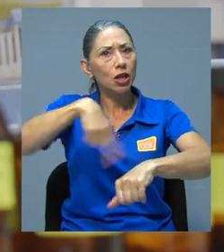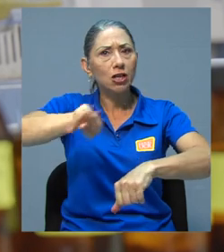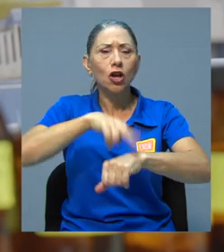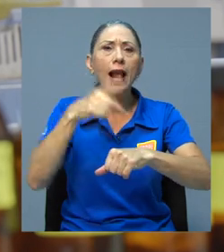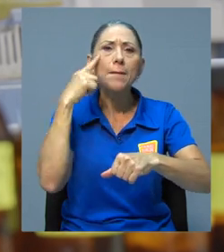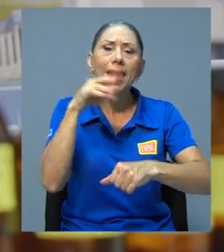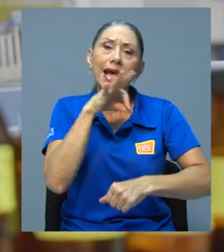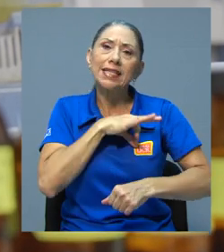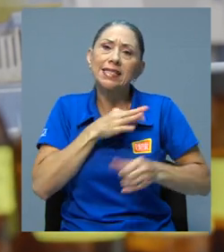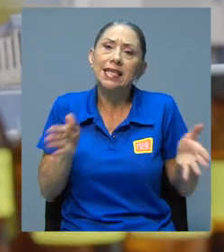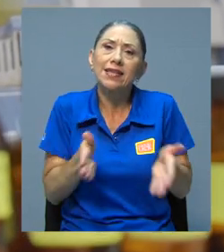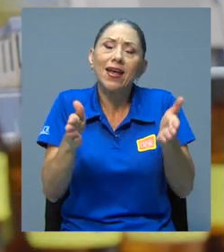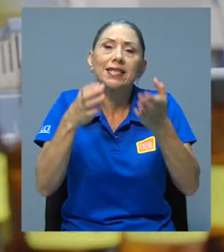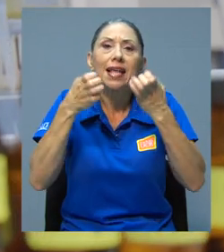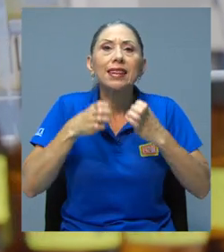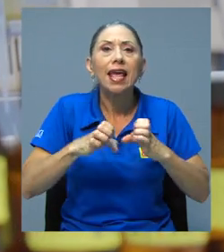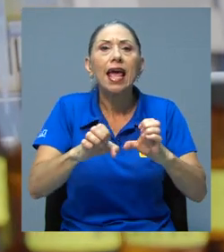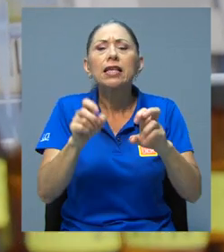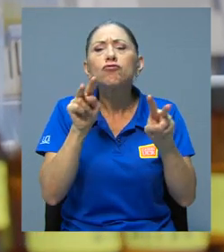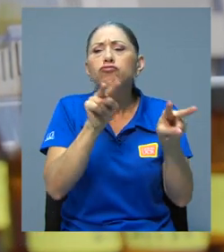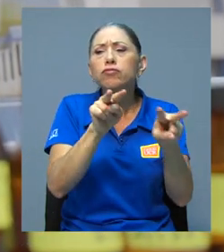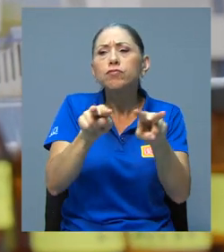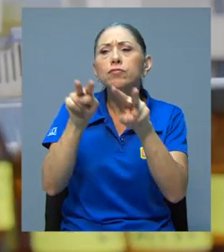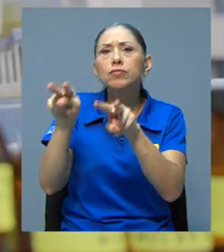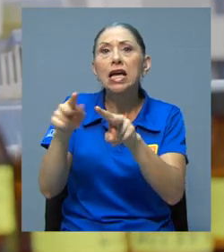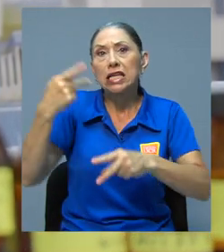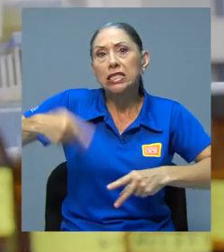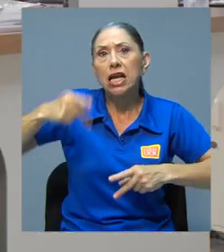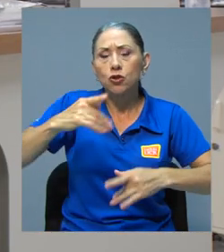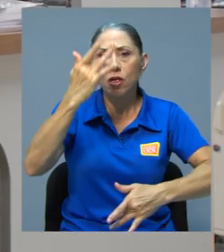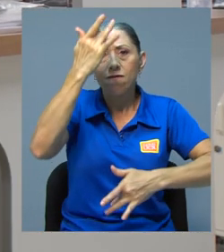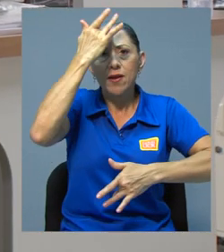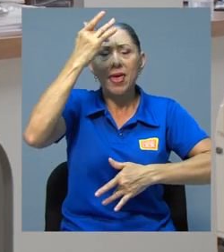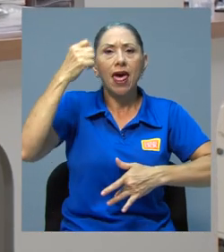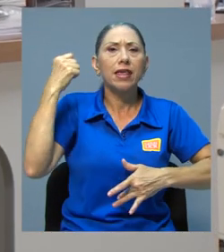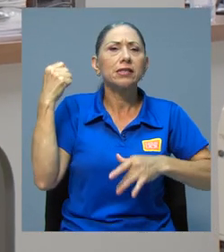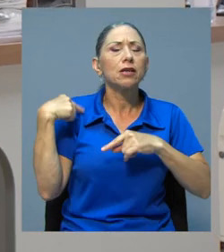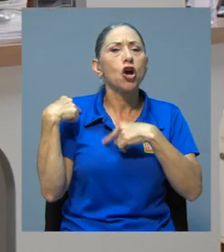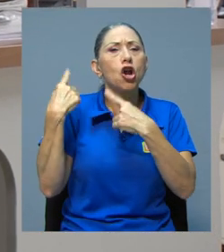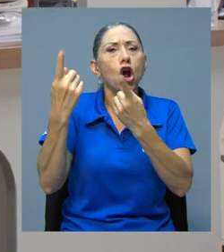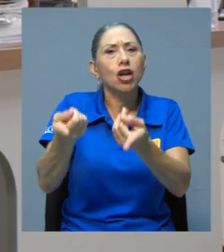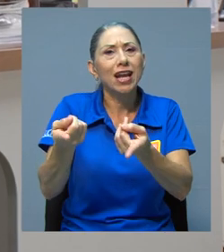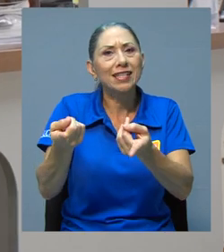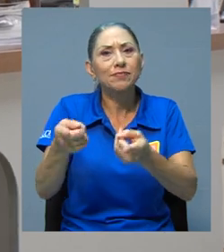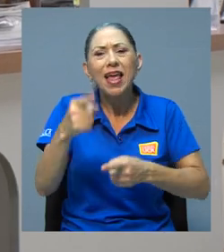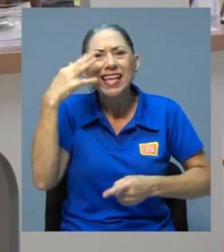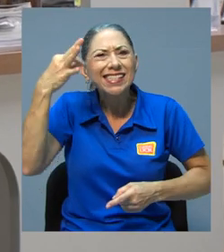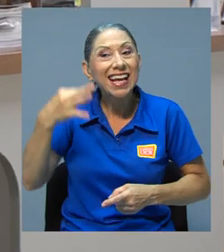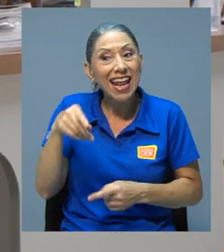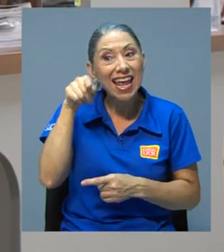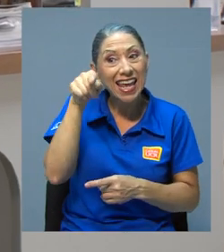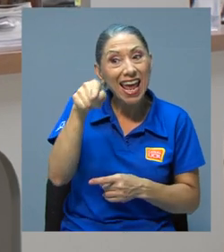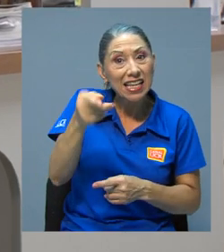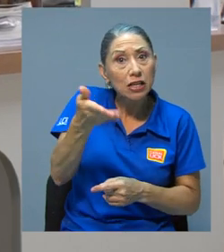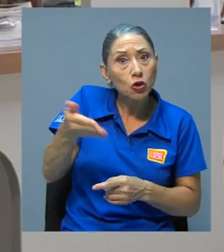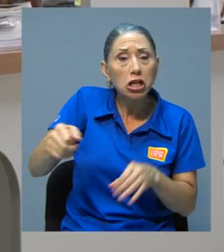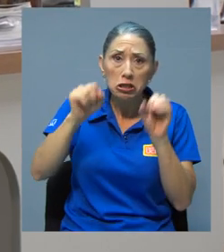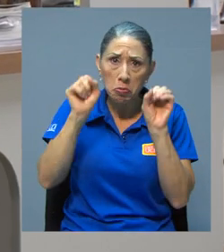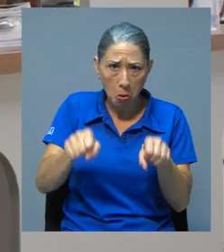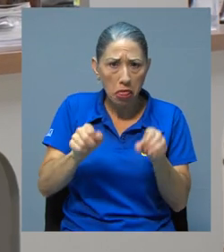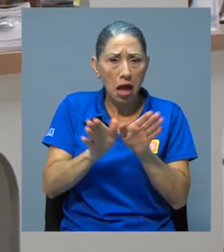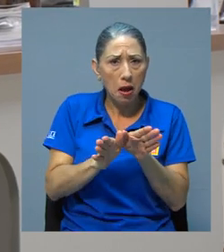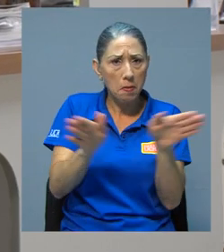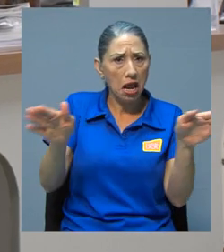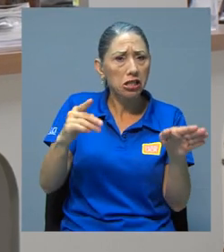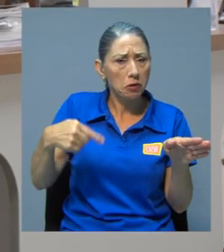incentivar estrategias de monitoreo del riesgo de enfermedades crónicas. Las científicas esperan que este tipo de valoración pueda ampliarse en un